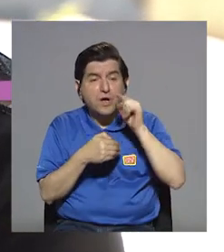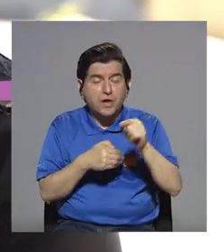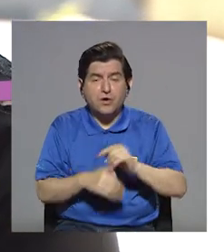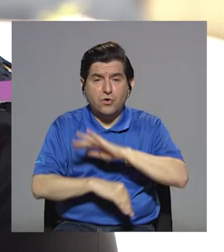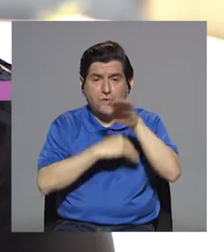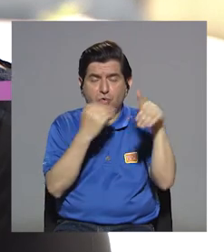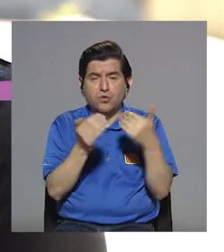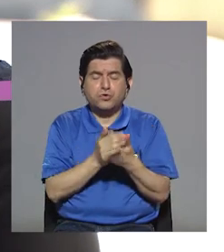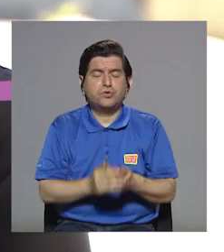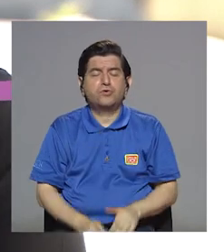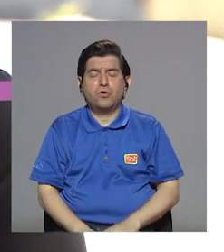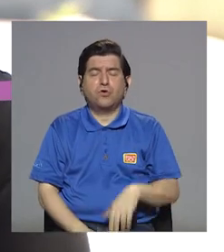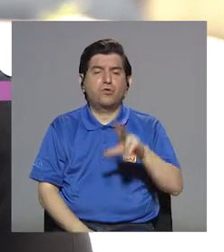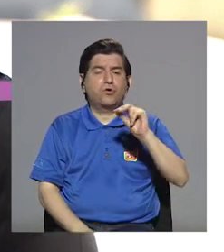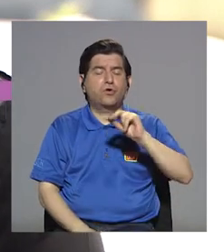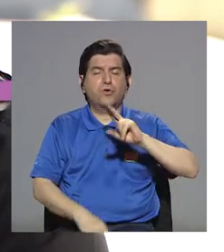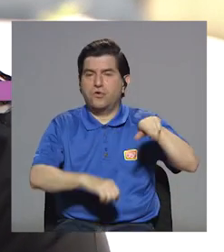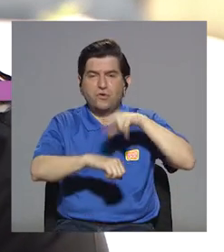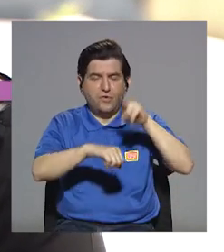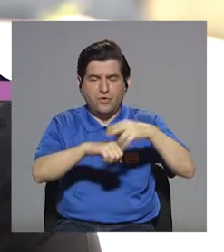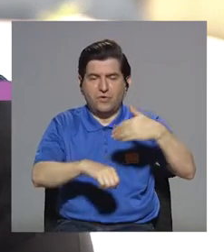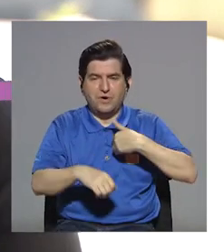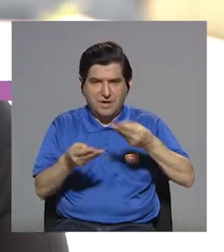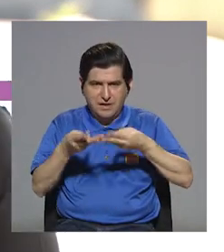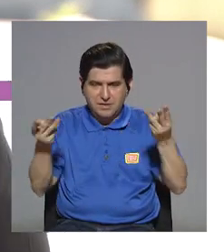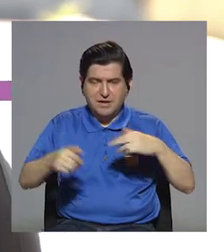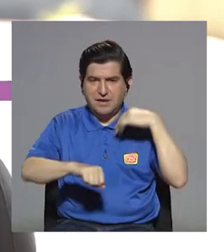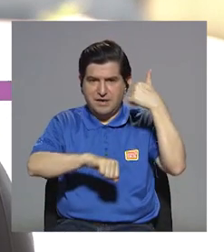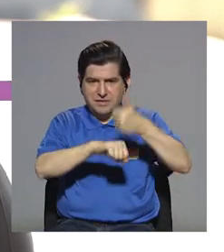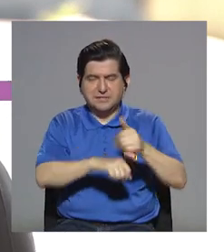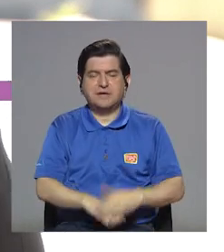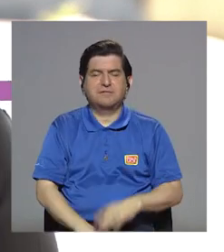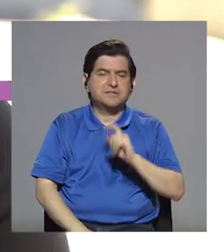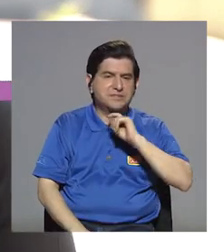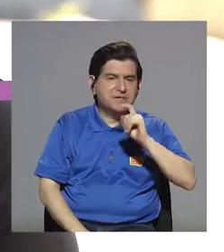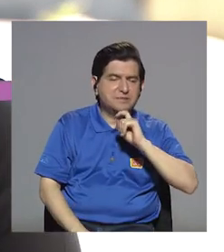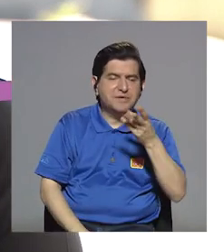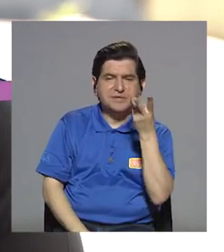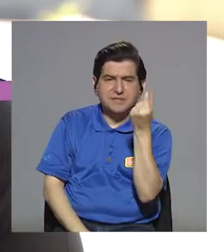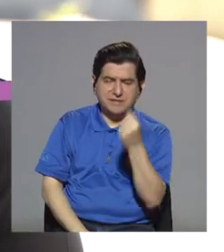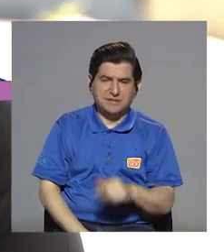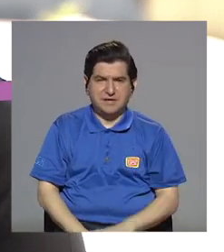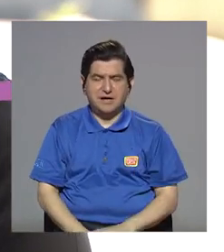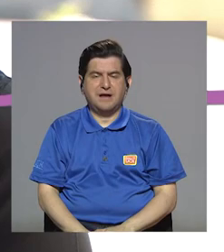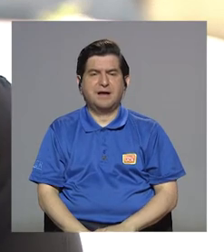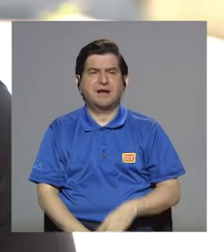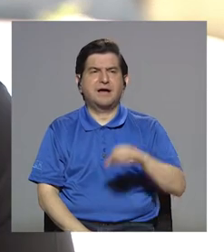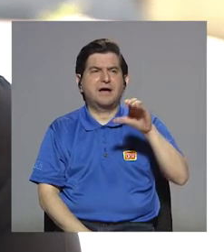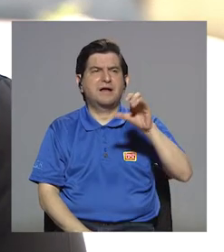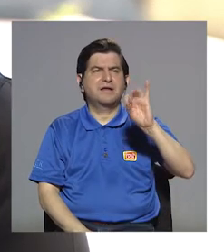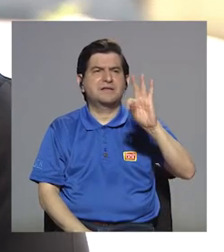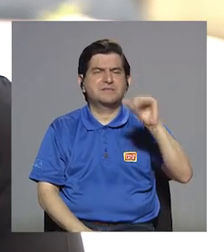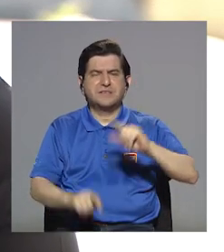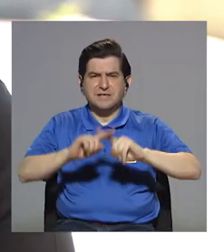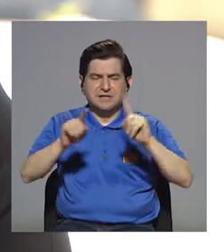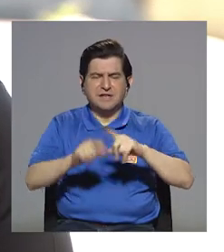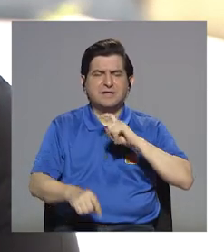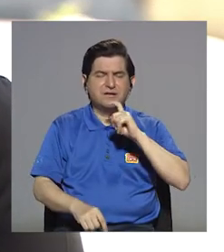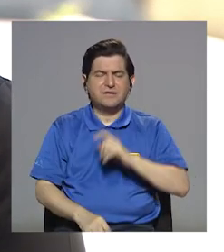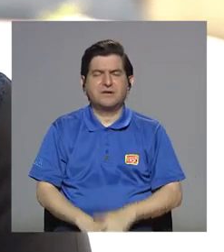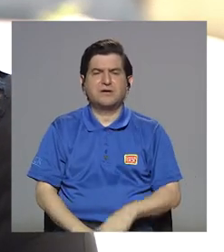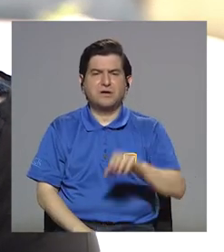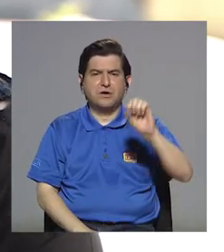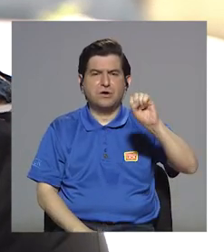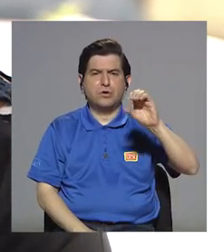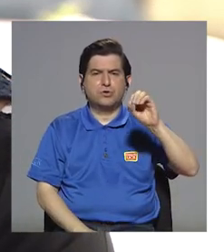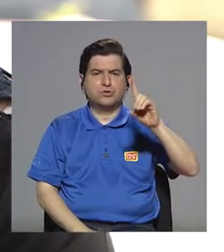inorgánico que tiene el material, podemos determinar cuántos minerales existen. El CITO ofrece varios minerales, sodio, potasio,